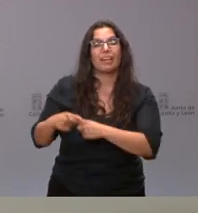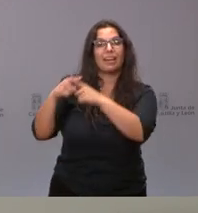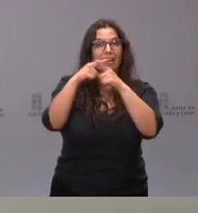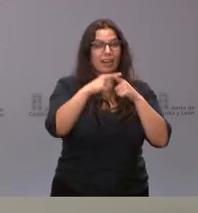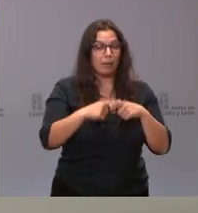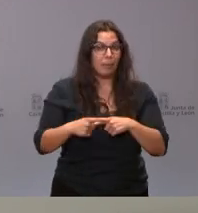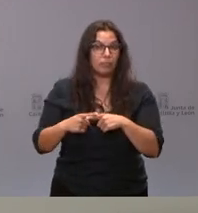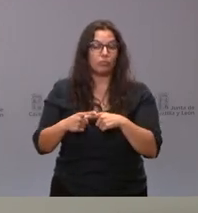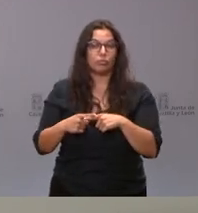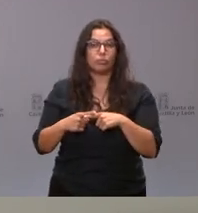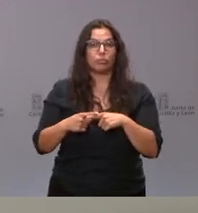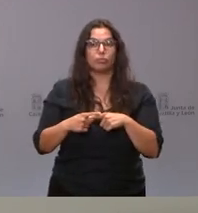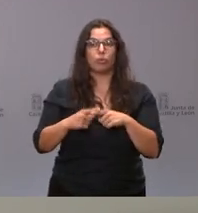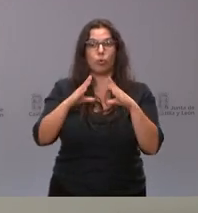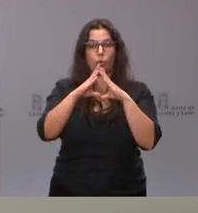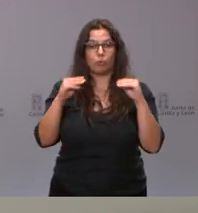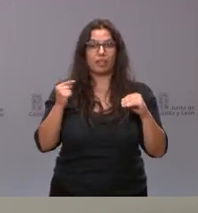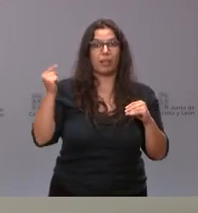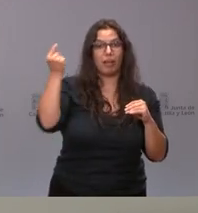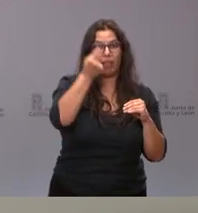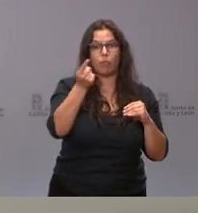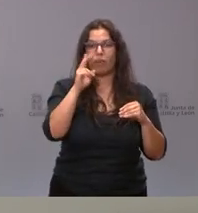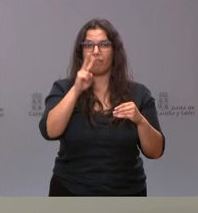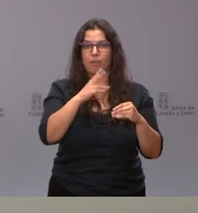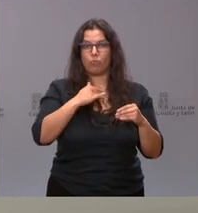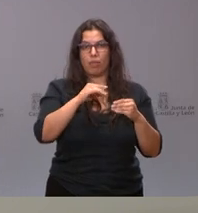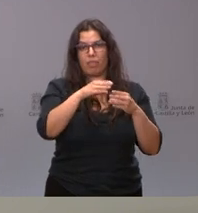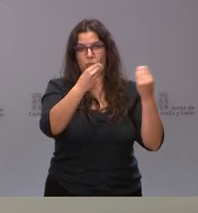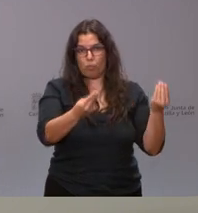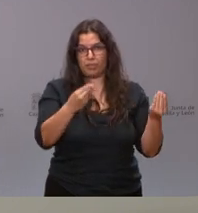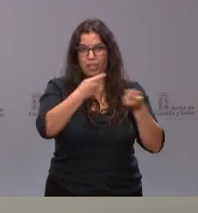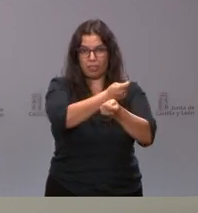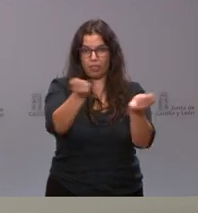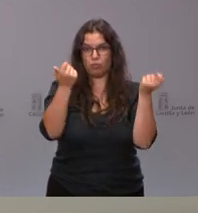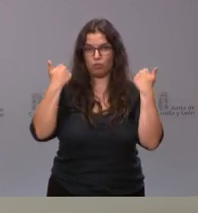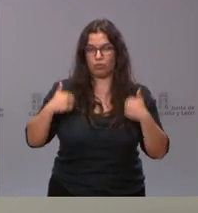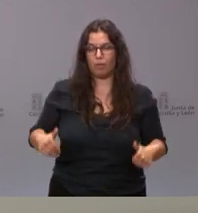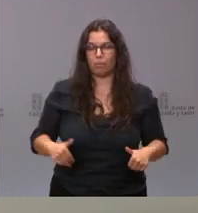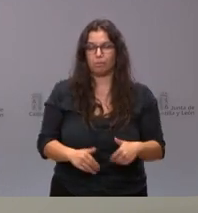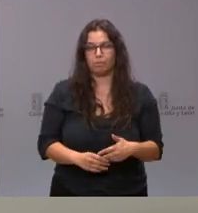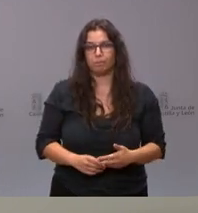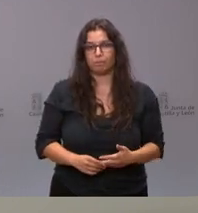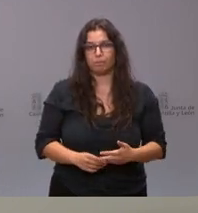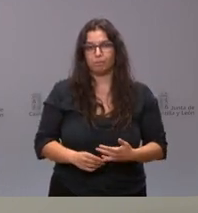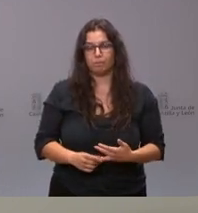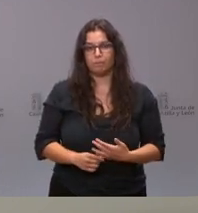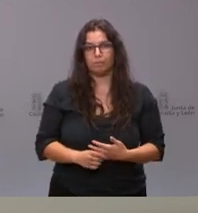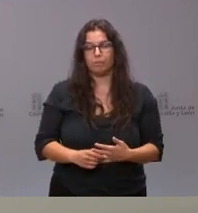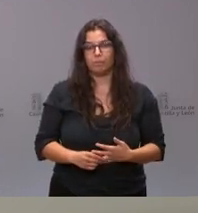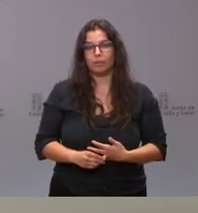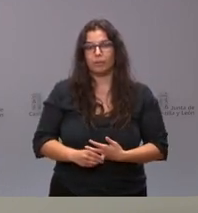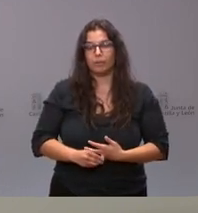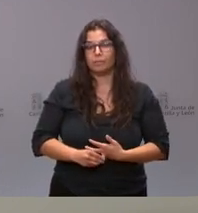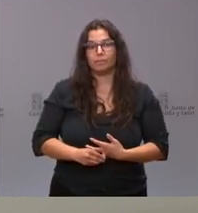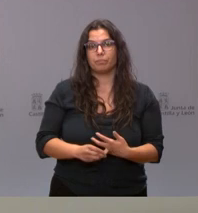de estas cantidades para cada una de las universidades públicas de Castilla y León. Se trata en definitiva de toda